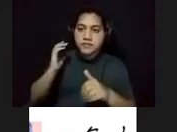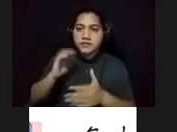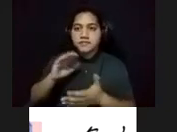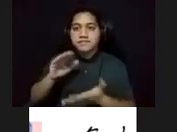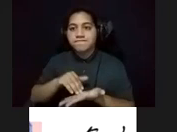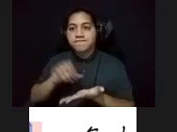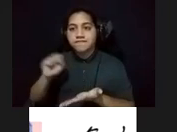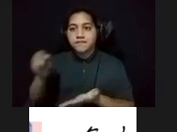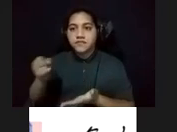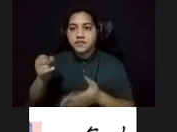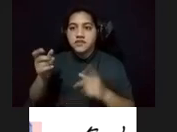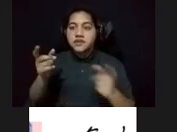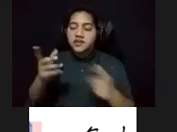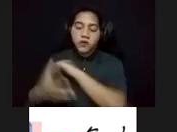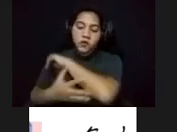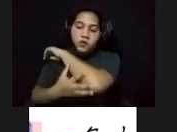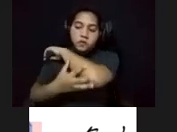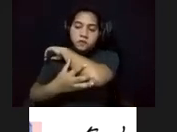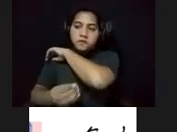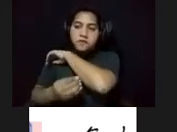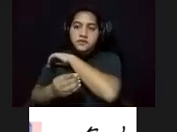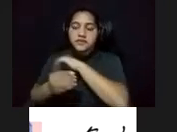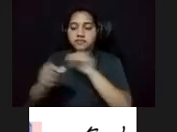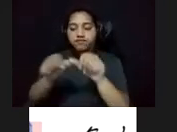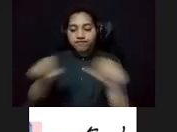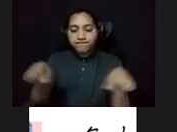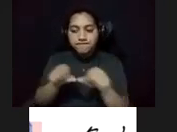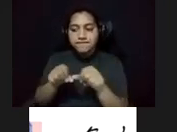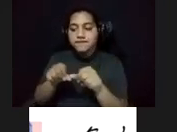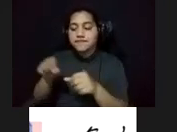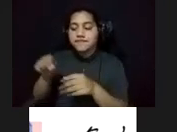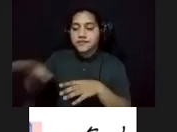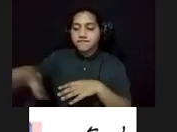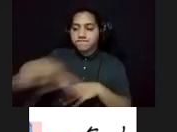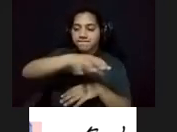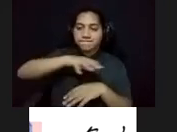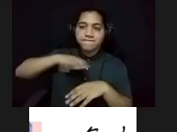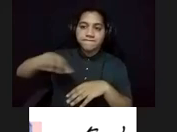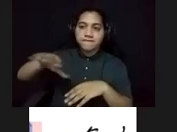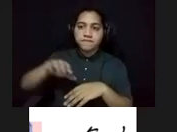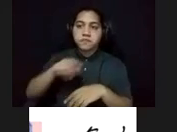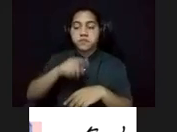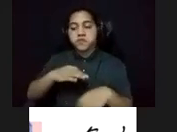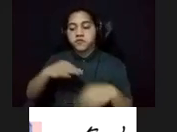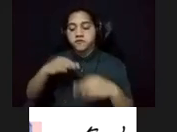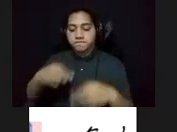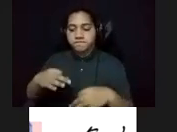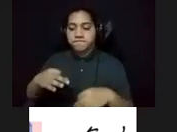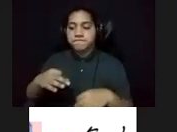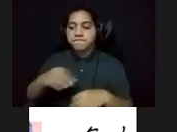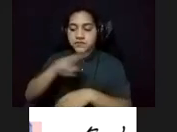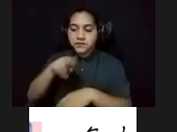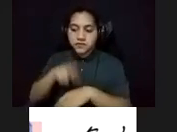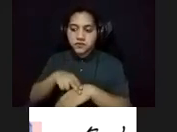arrabar y las periferias. De igual forma, su afirmación nacional y cultural están